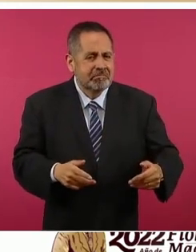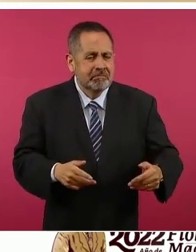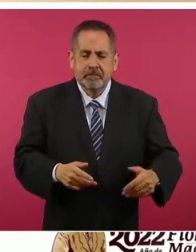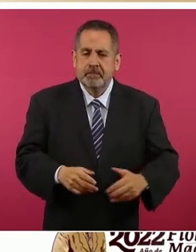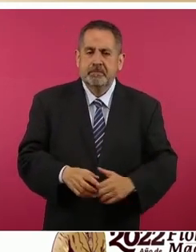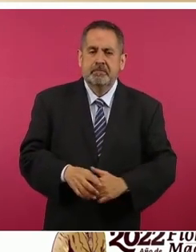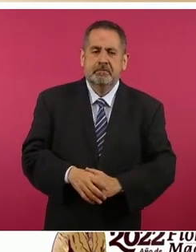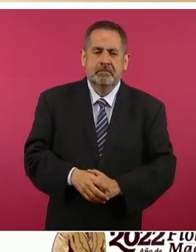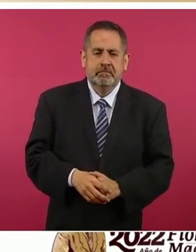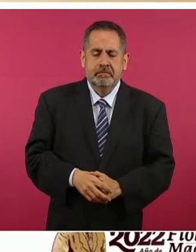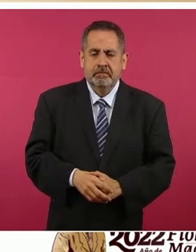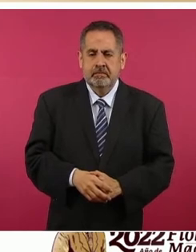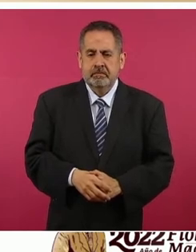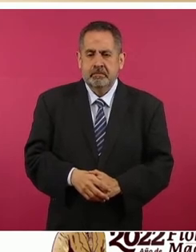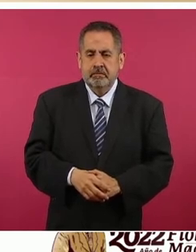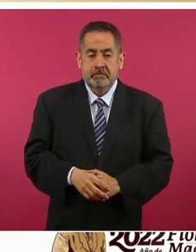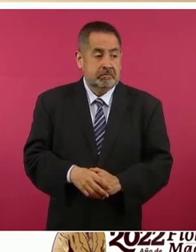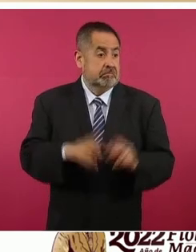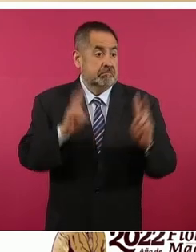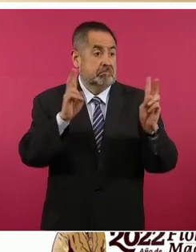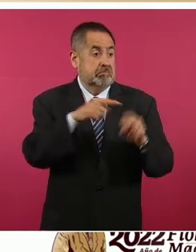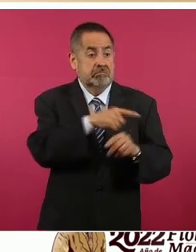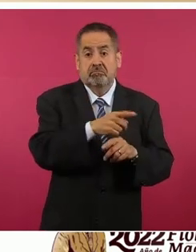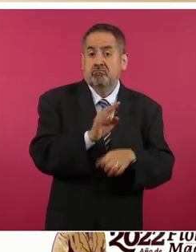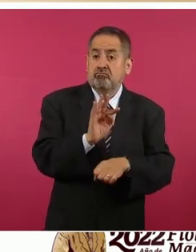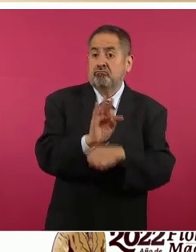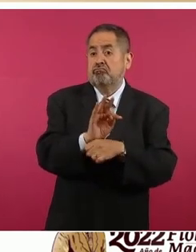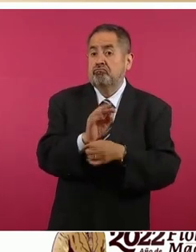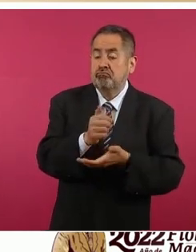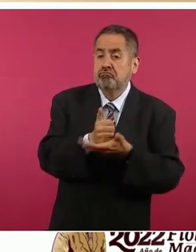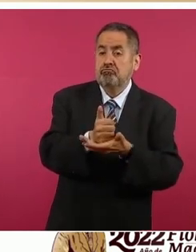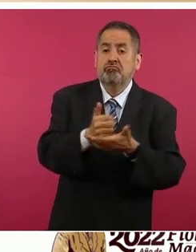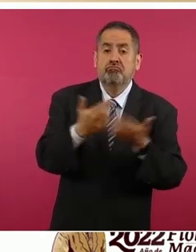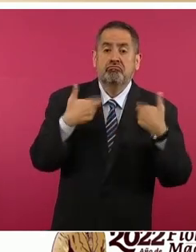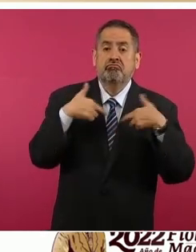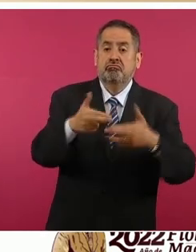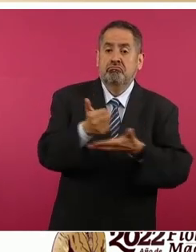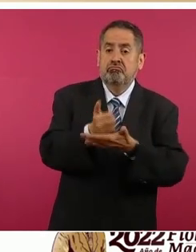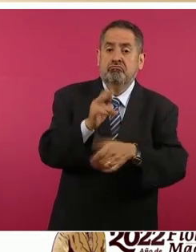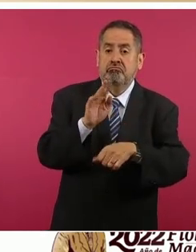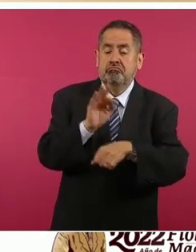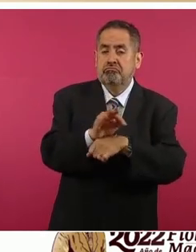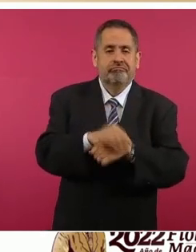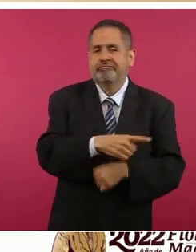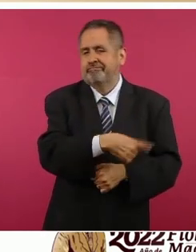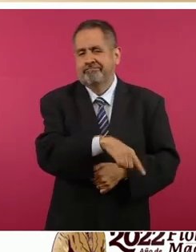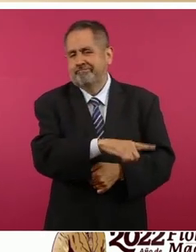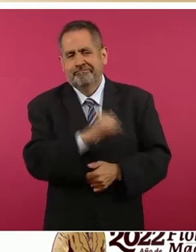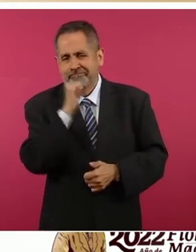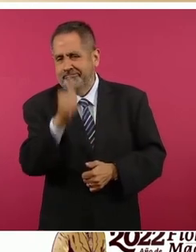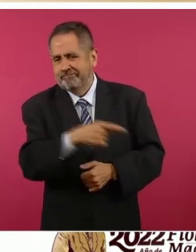Se supone que al pueblo, pero no